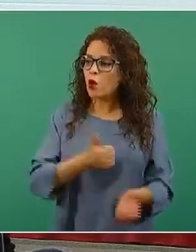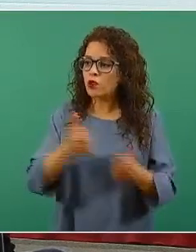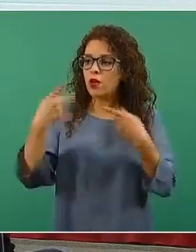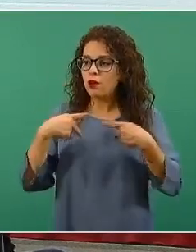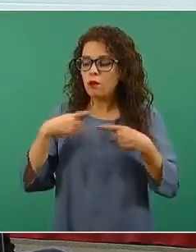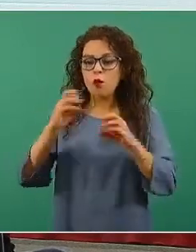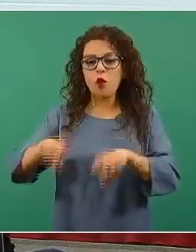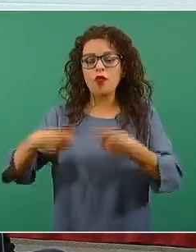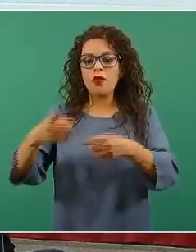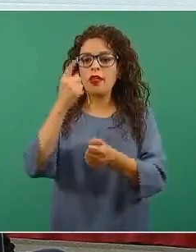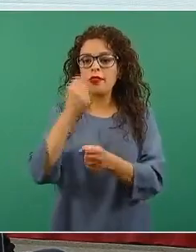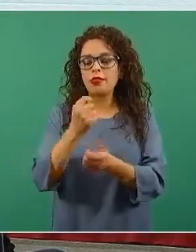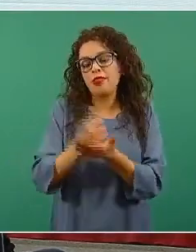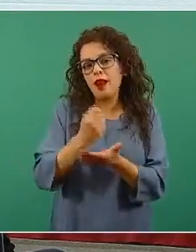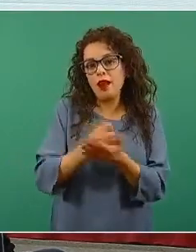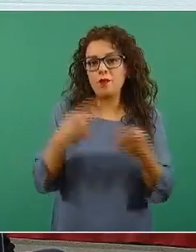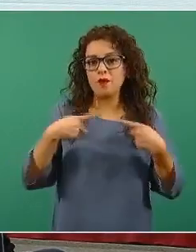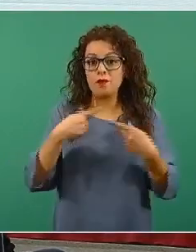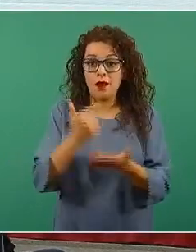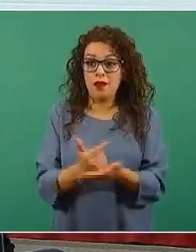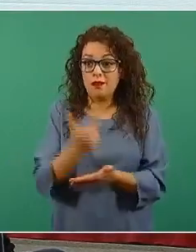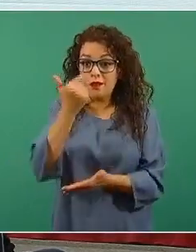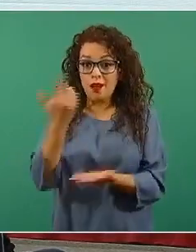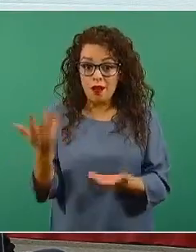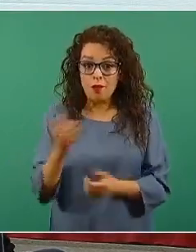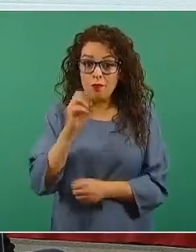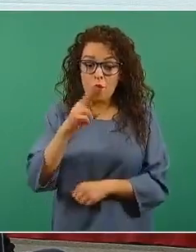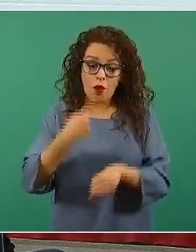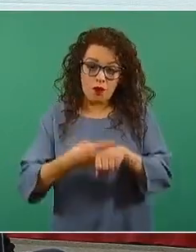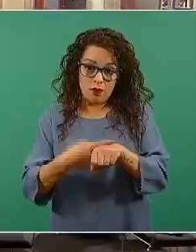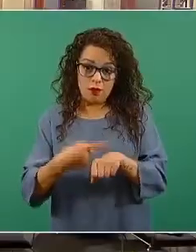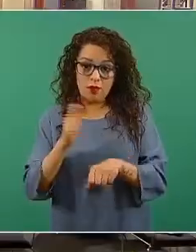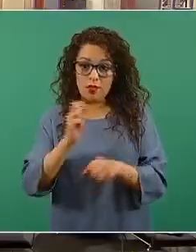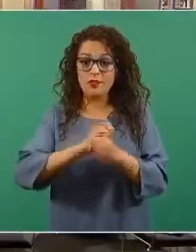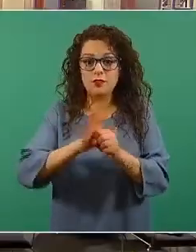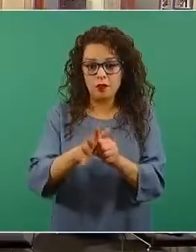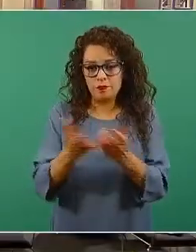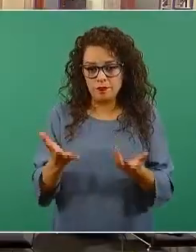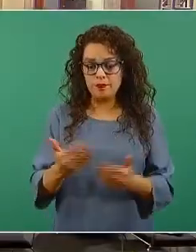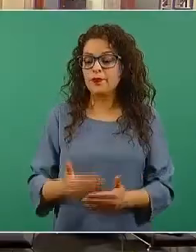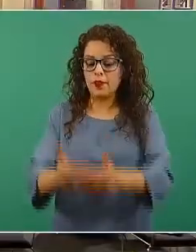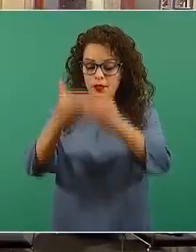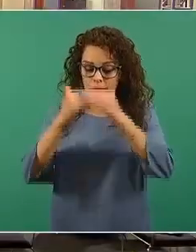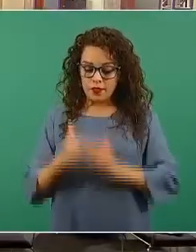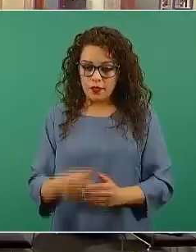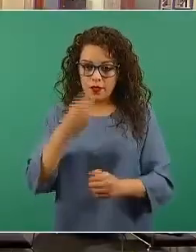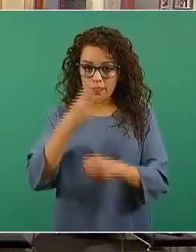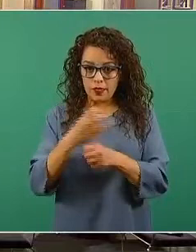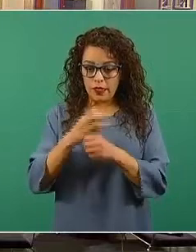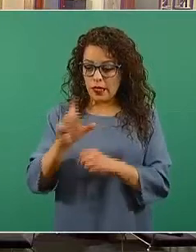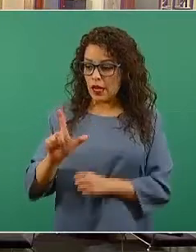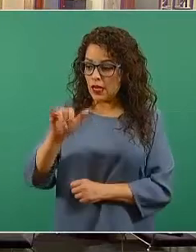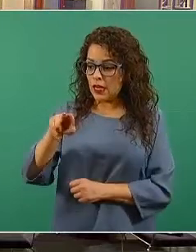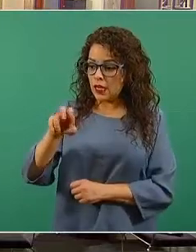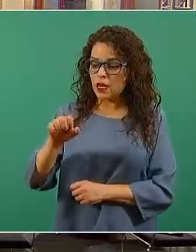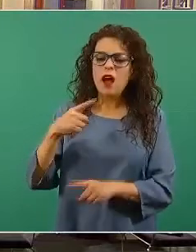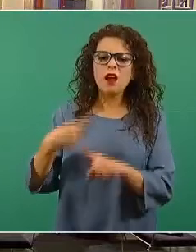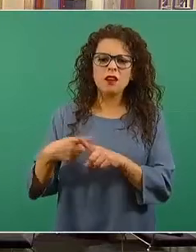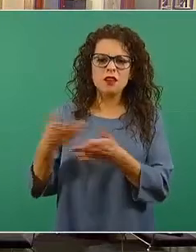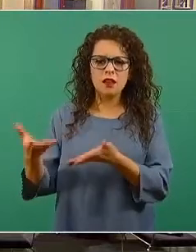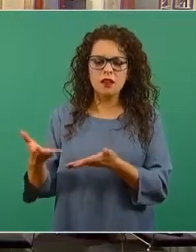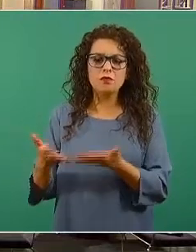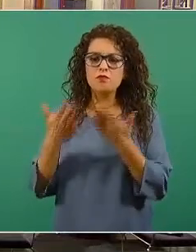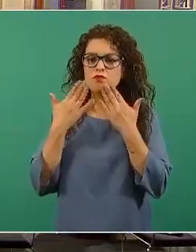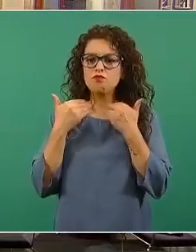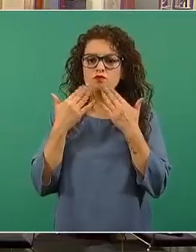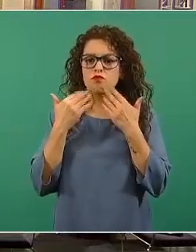pacientes potenciales de COVID, etcétera. Y la tercera línea es aquel personal de salud que no cumple ninguna